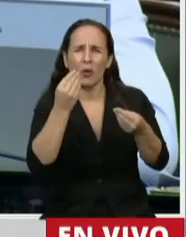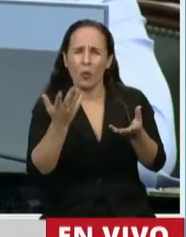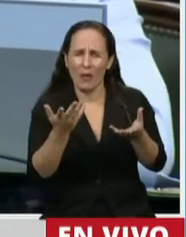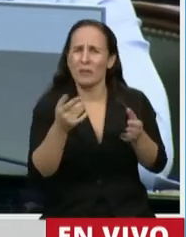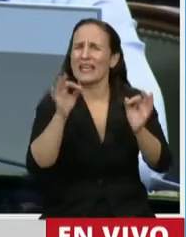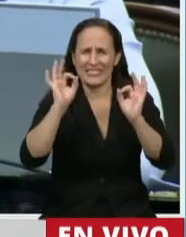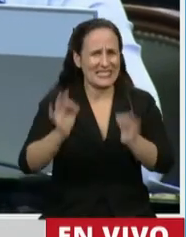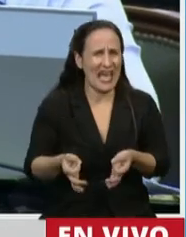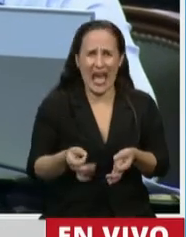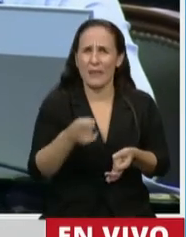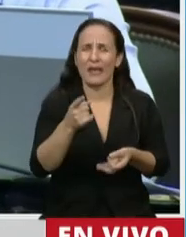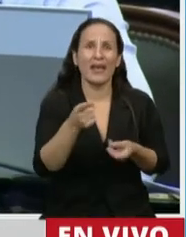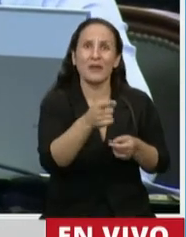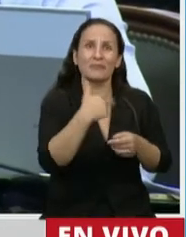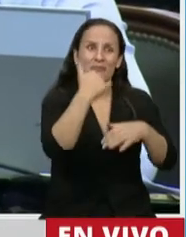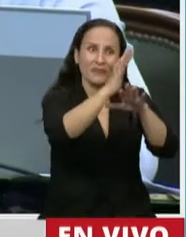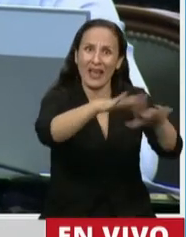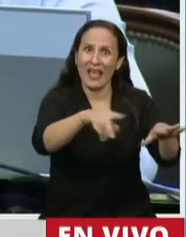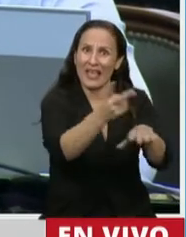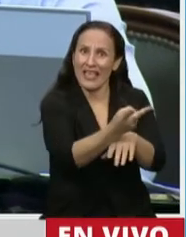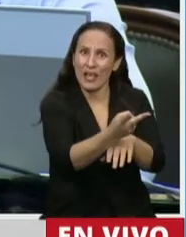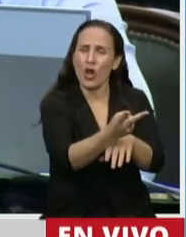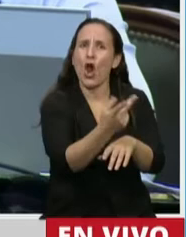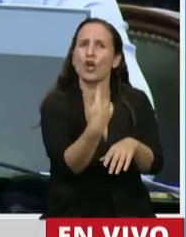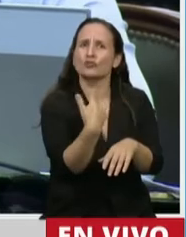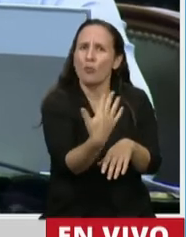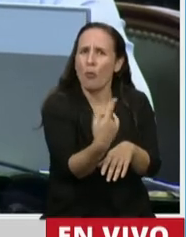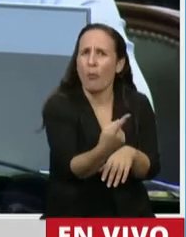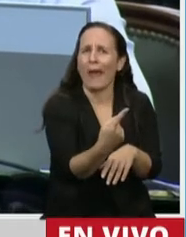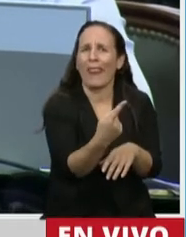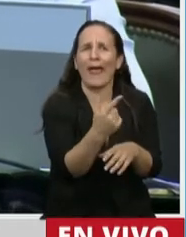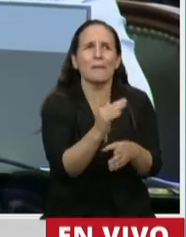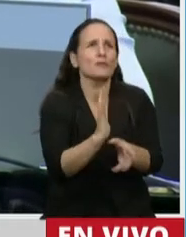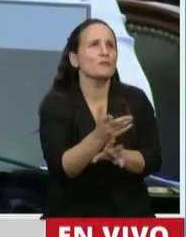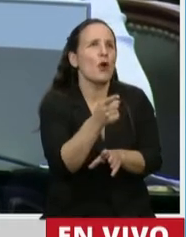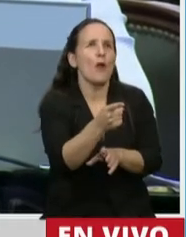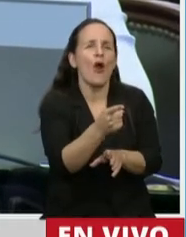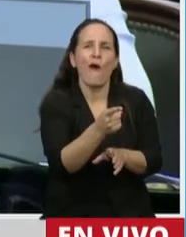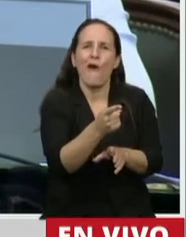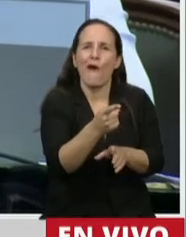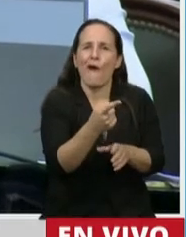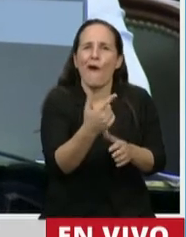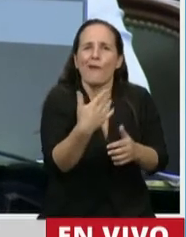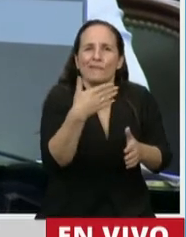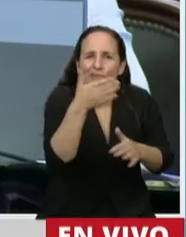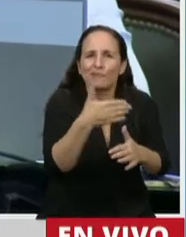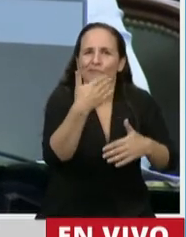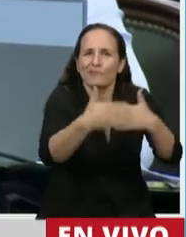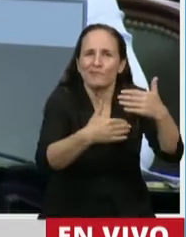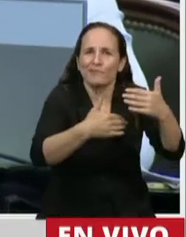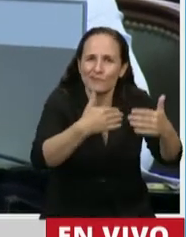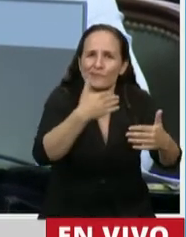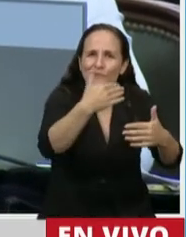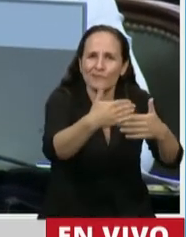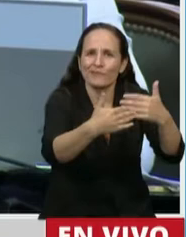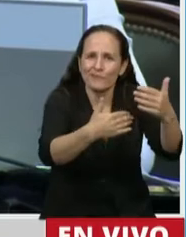bien en claro que la única forma de que sus hijos puedan tener la mayor cantidad de probabilidades de